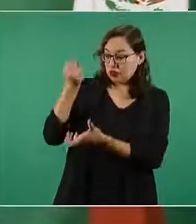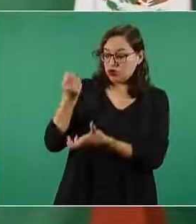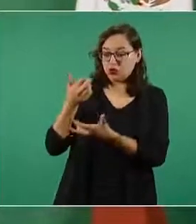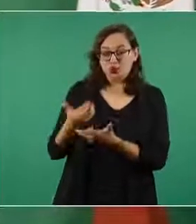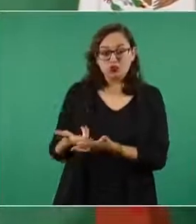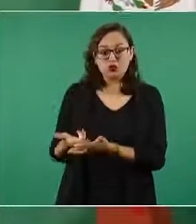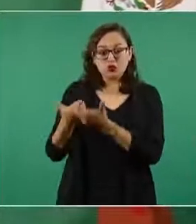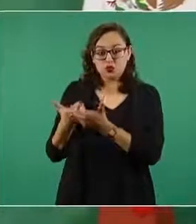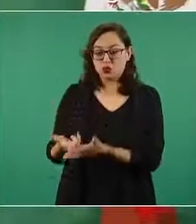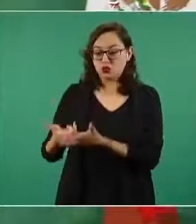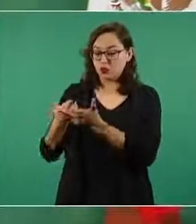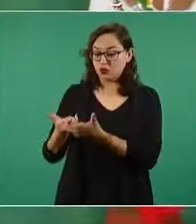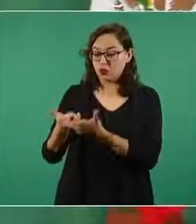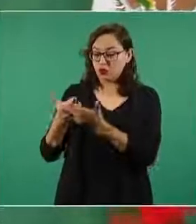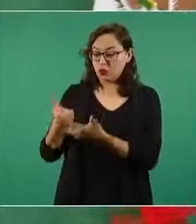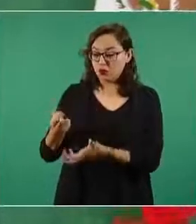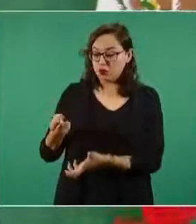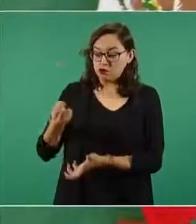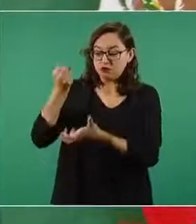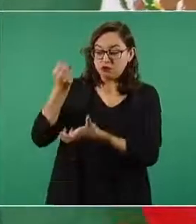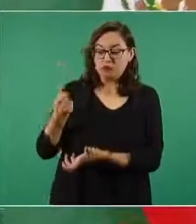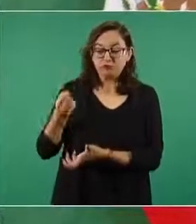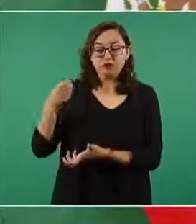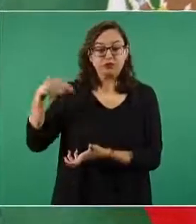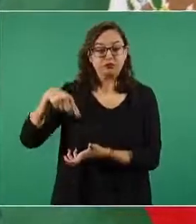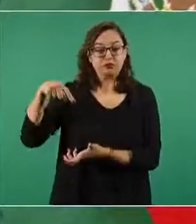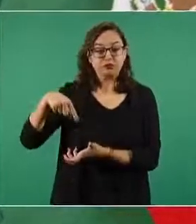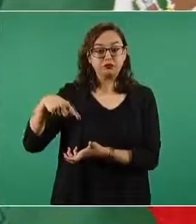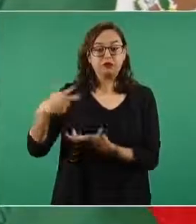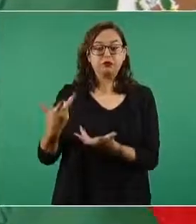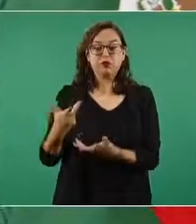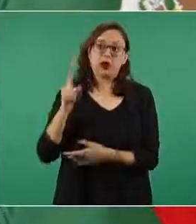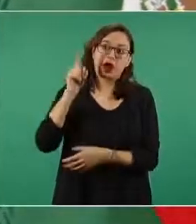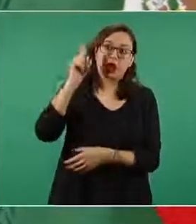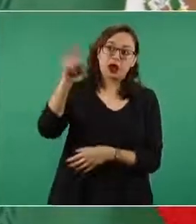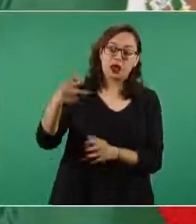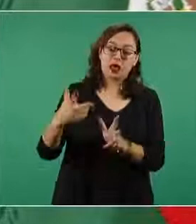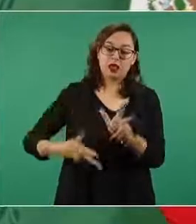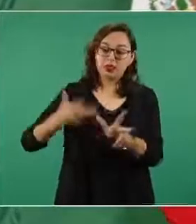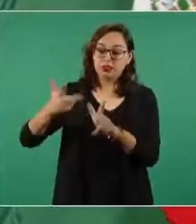pues muy cercano a lo que va a costar el Tren Maya,